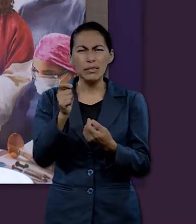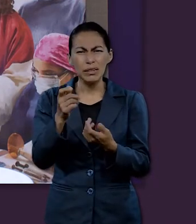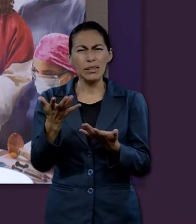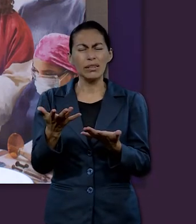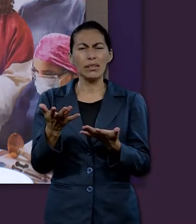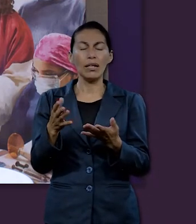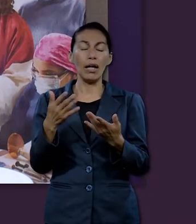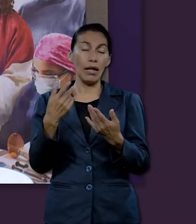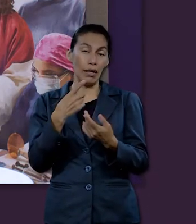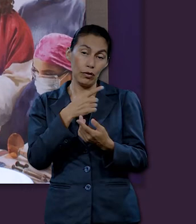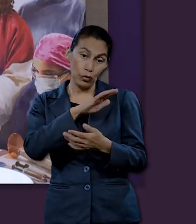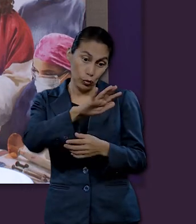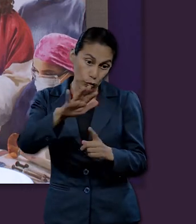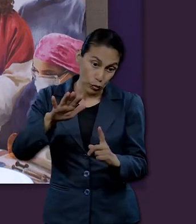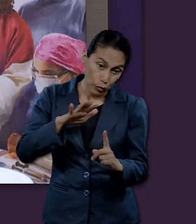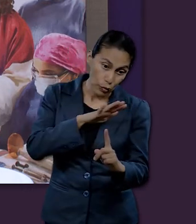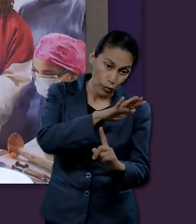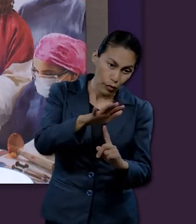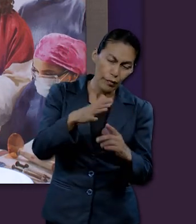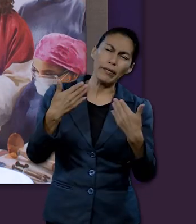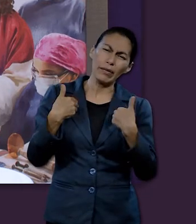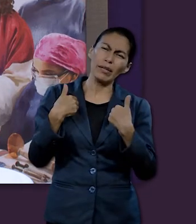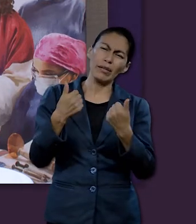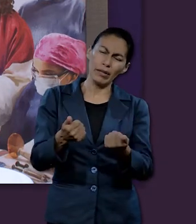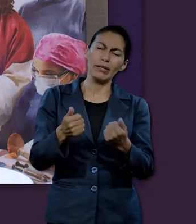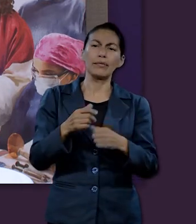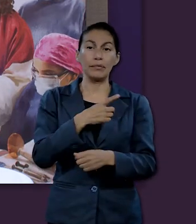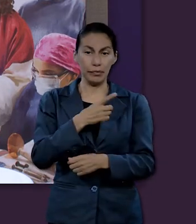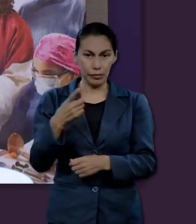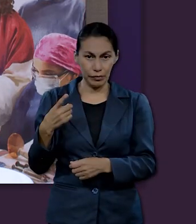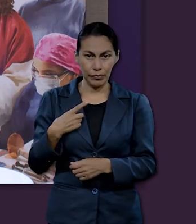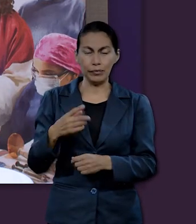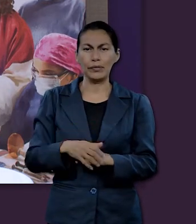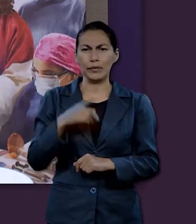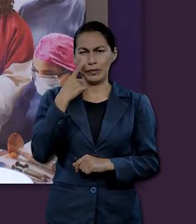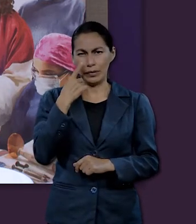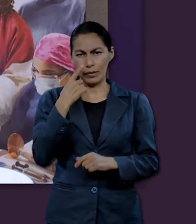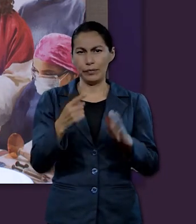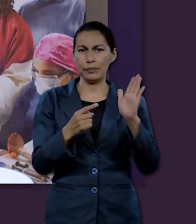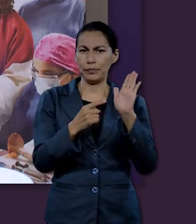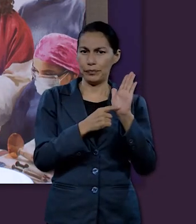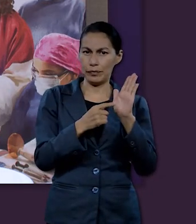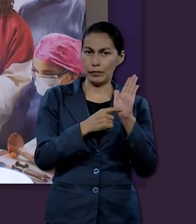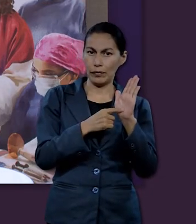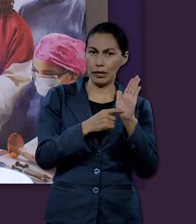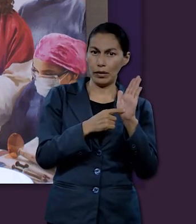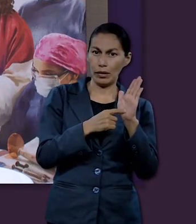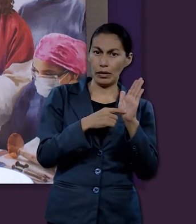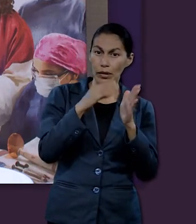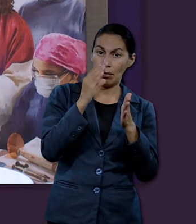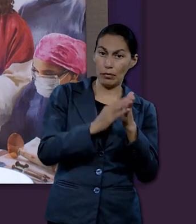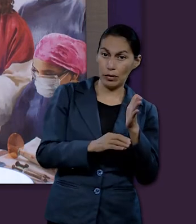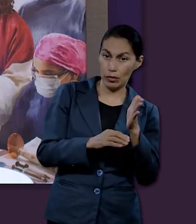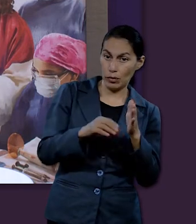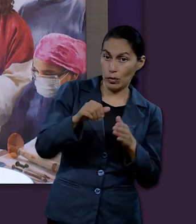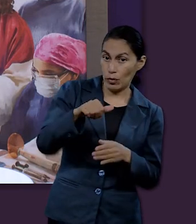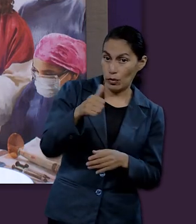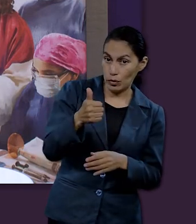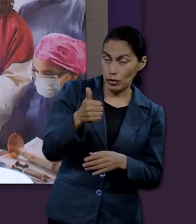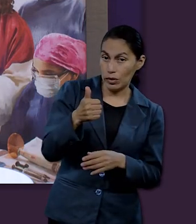en cuestión. En el capítulo número 11, el Señor nos presenta a través de Pablo esta hermosa